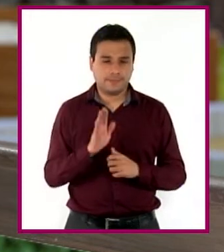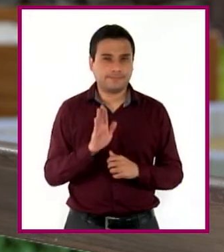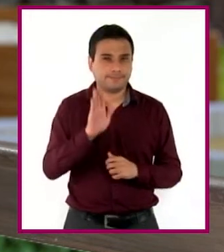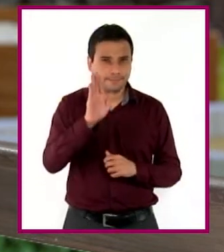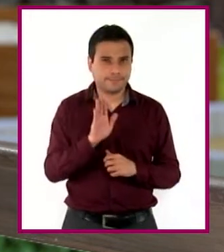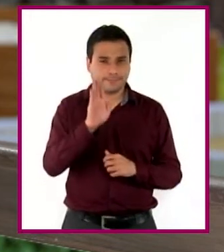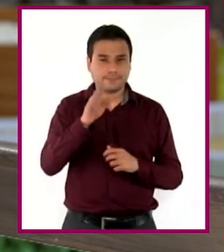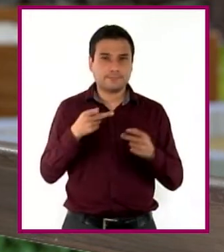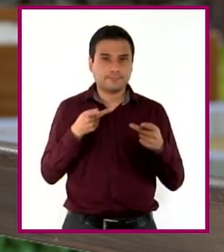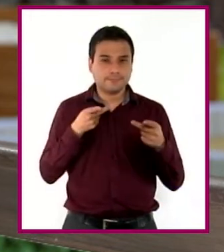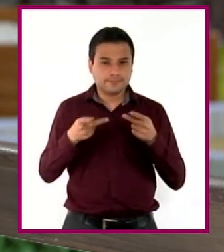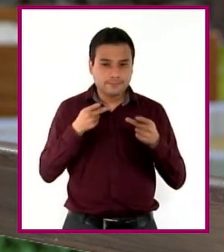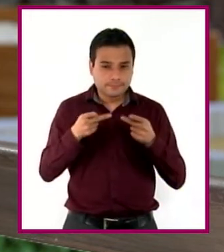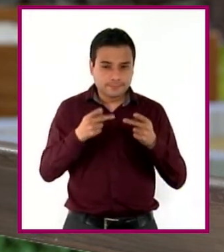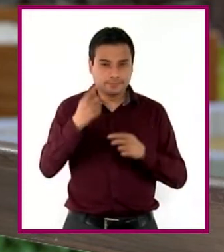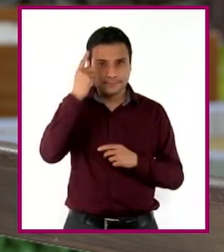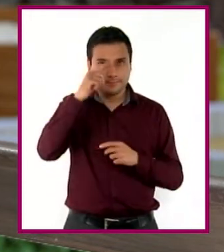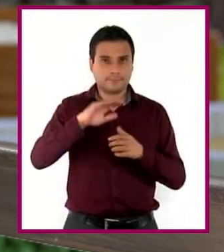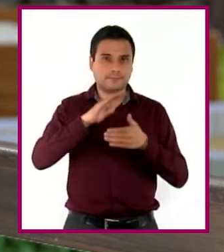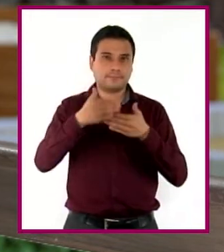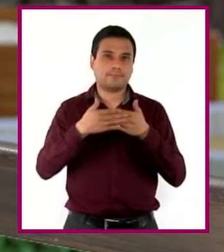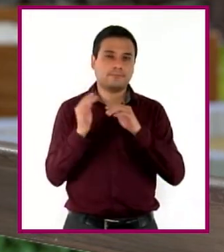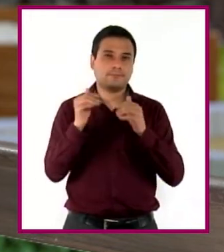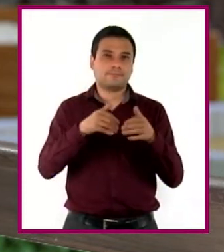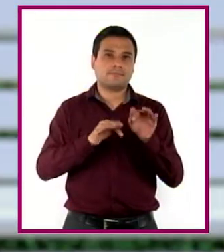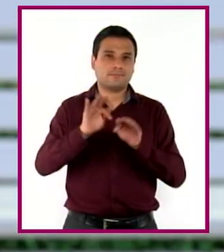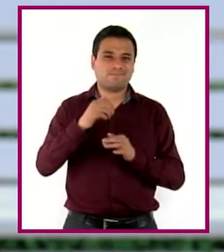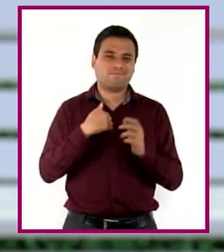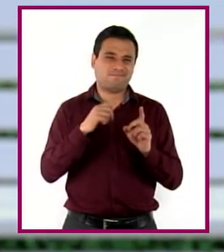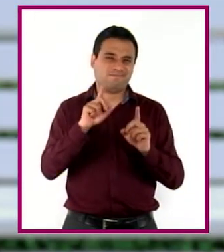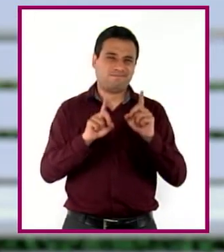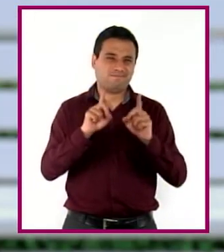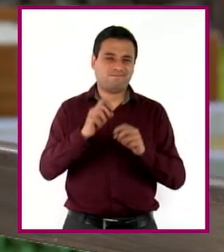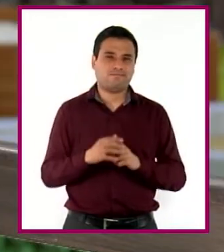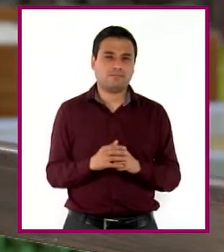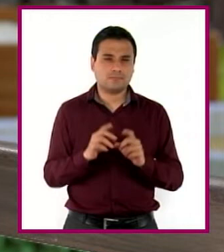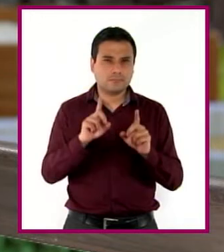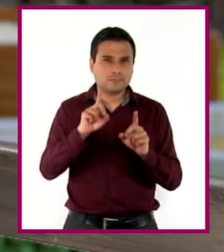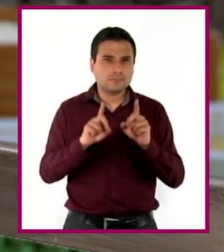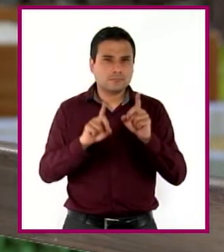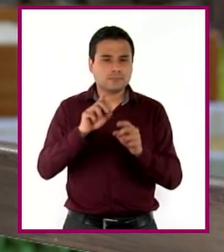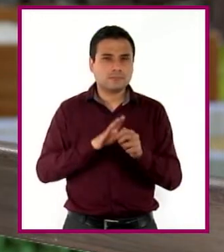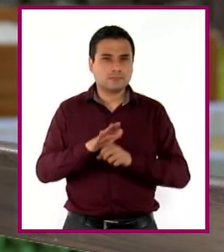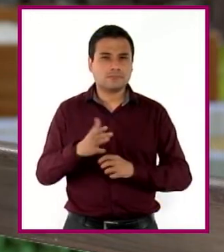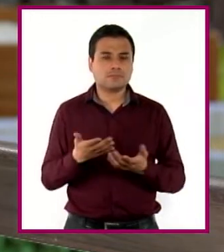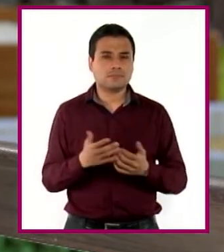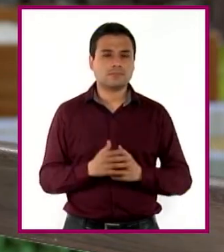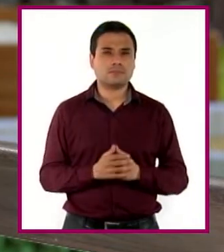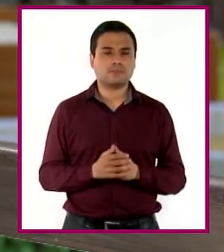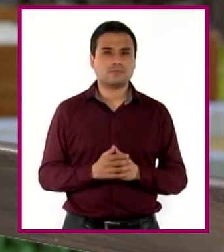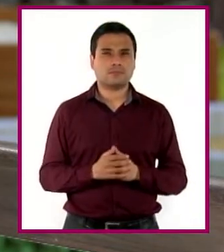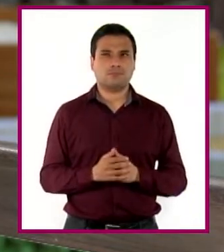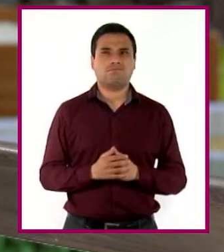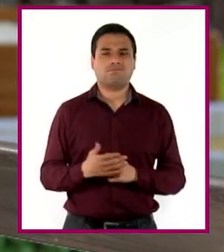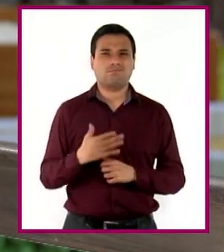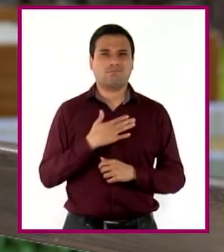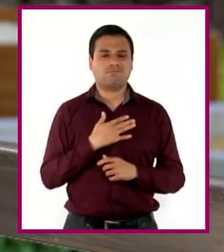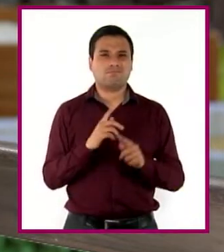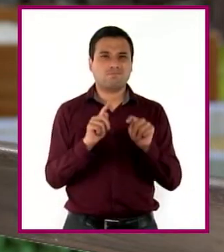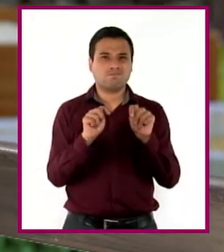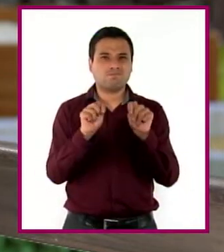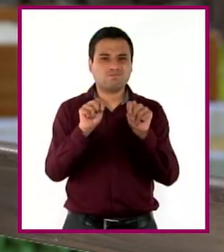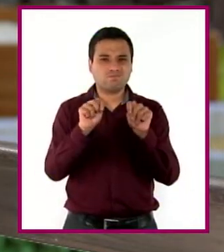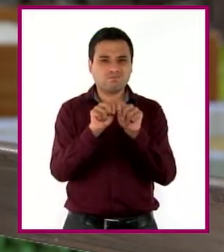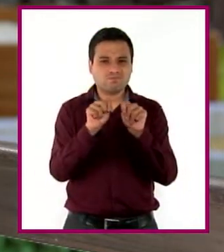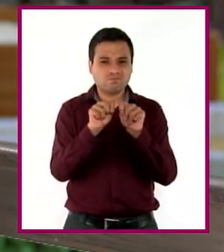para el trabajo. Aunque ya estoy dudando. ¿Qué o qué? Pues que en el caso de mi tío, no